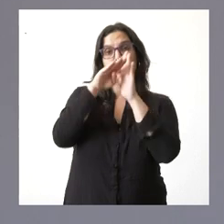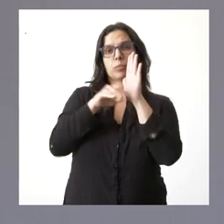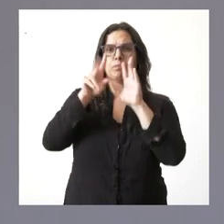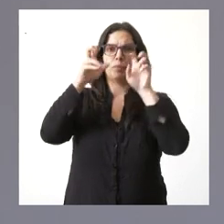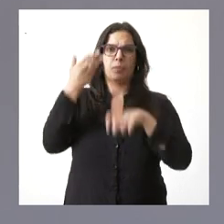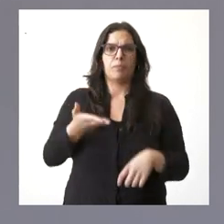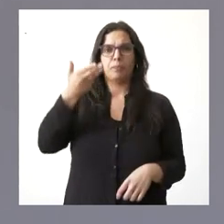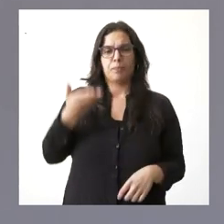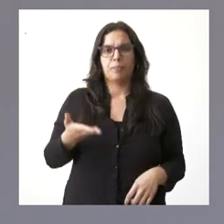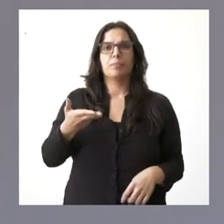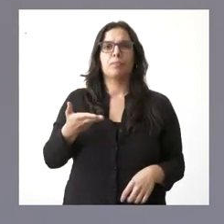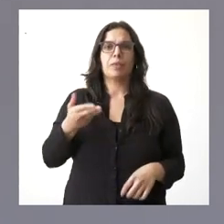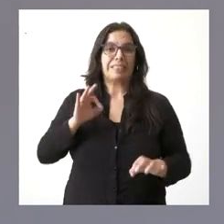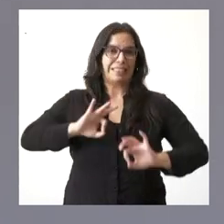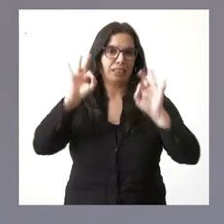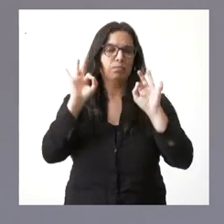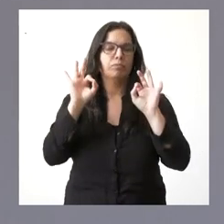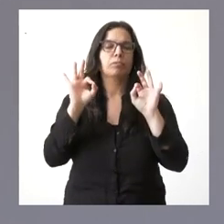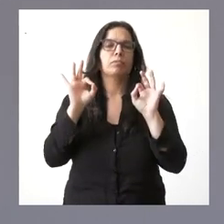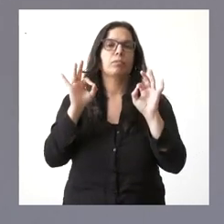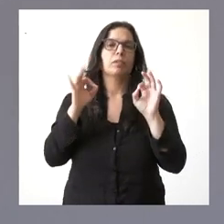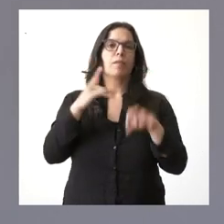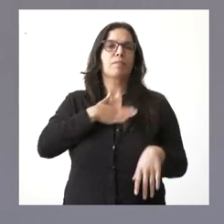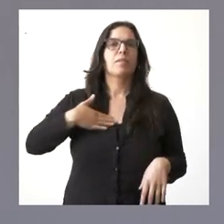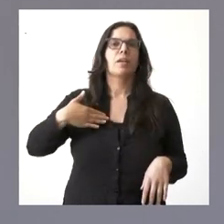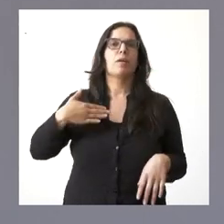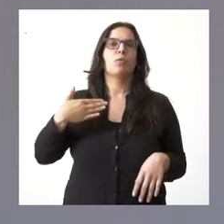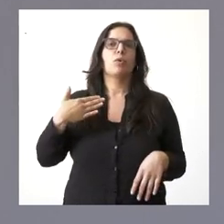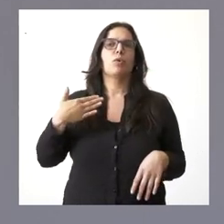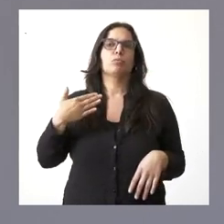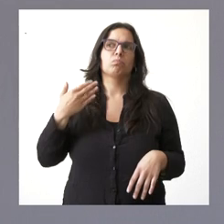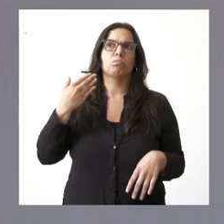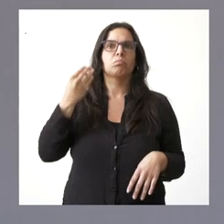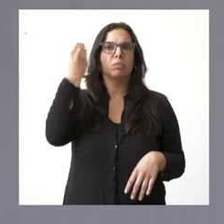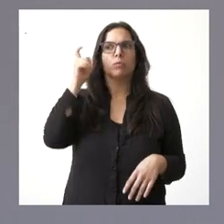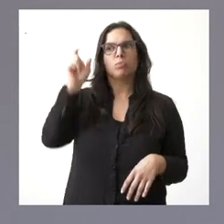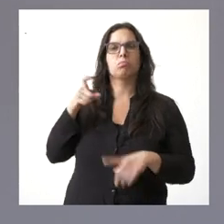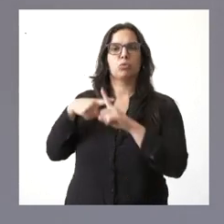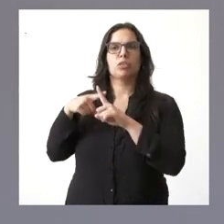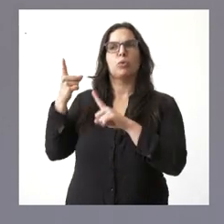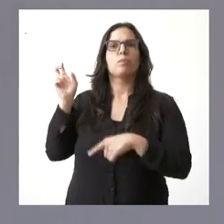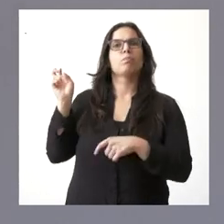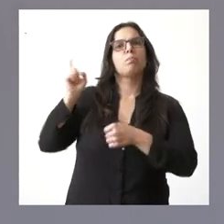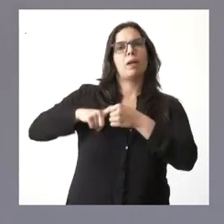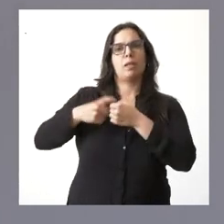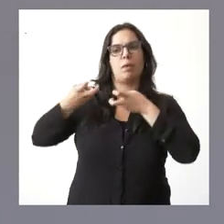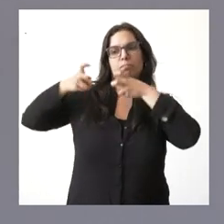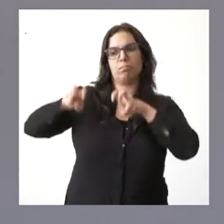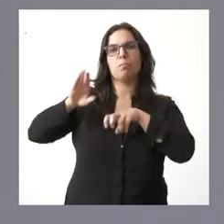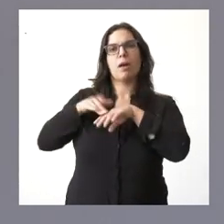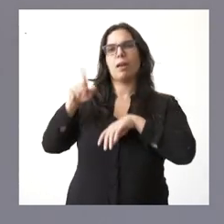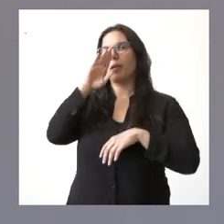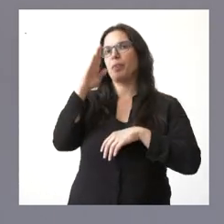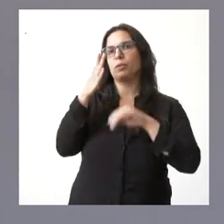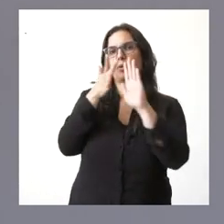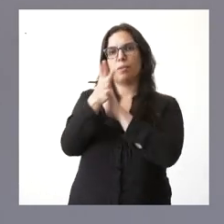extraordinaria y que creíamos positivo que tuviéramos la ocasión de contar con ella para poderlo explicar. Se